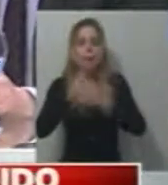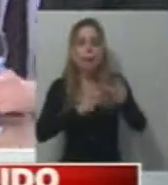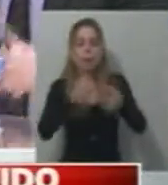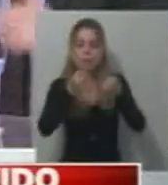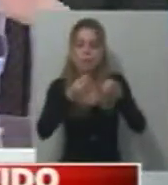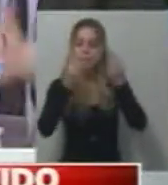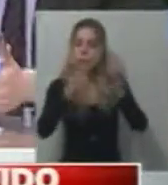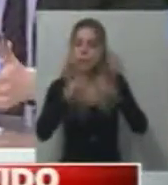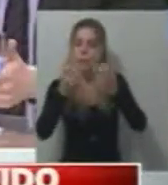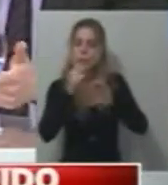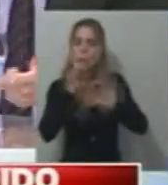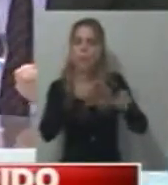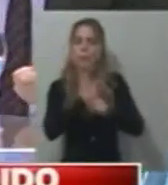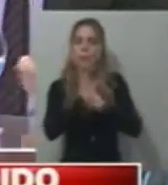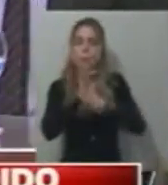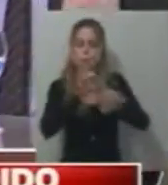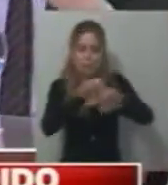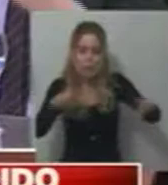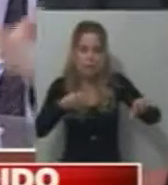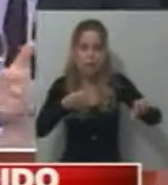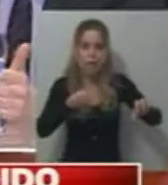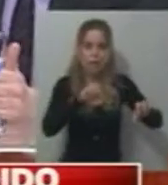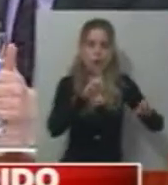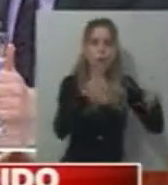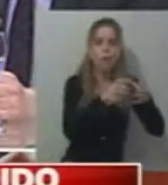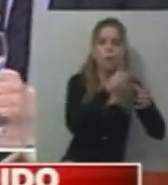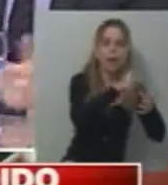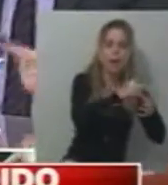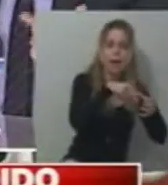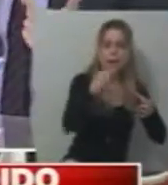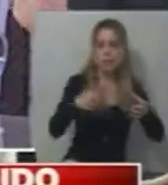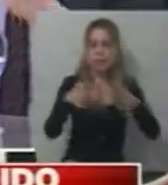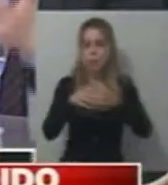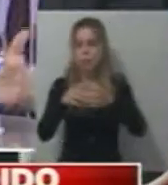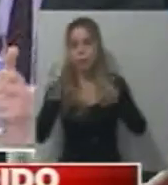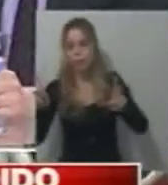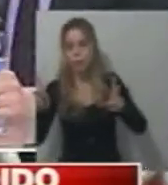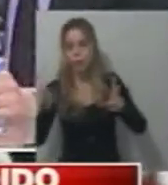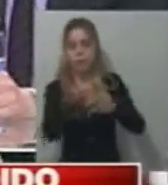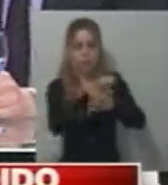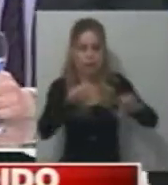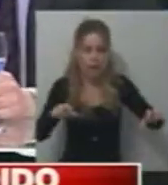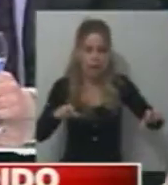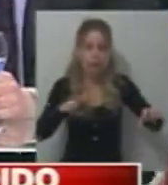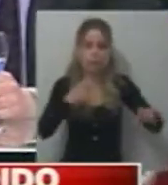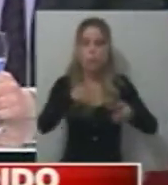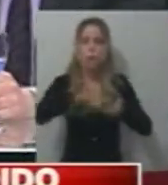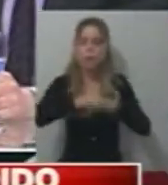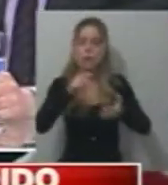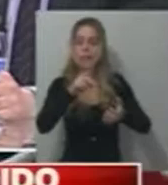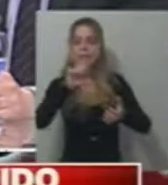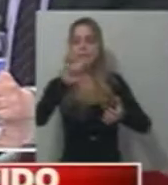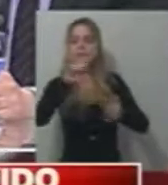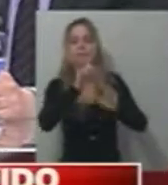del kirchnerismo. Otra vez fue al coloquio IDEA, otra vez criticó la inflación, se volvió a despegar de Juan Cabandié, y eso obviamente te